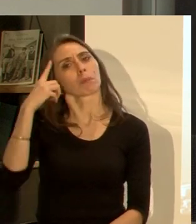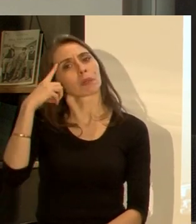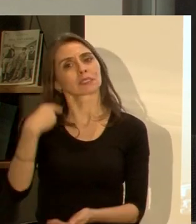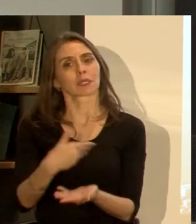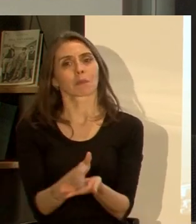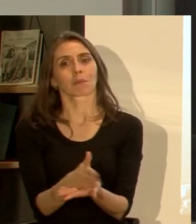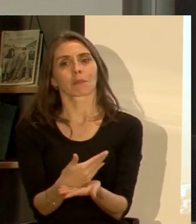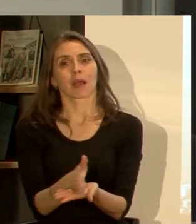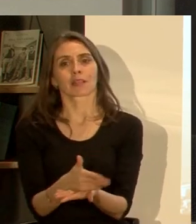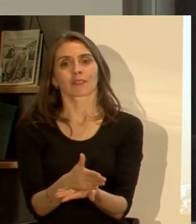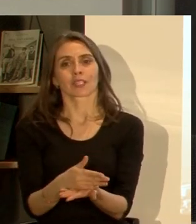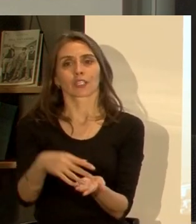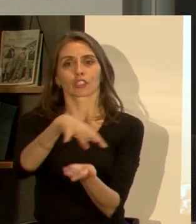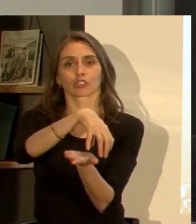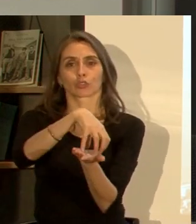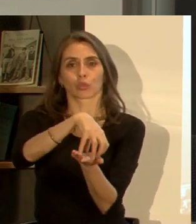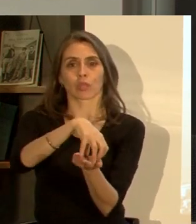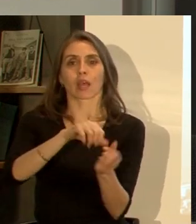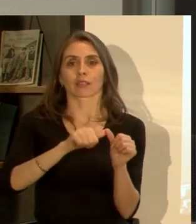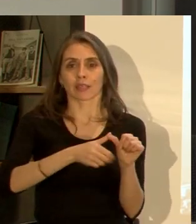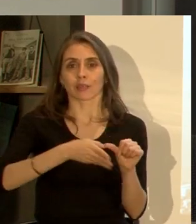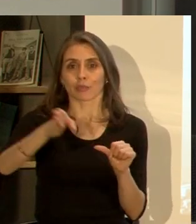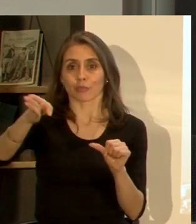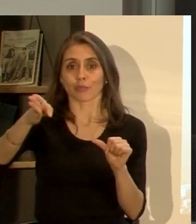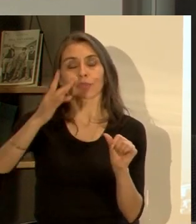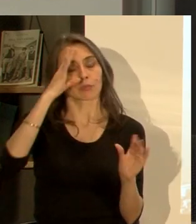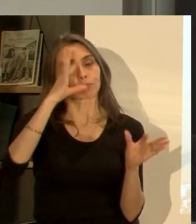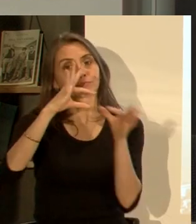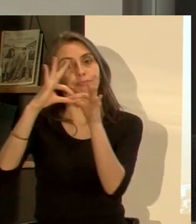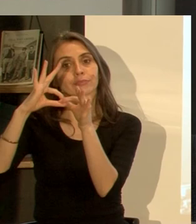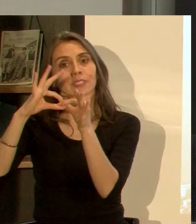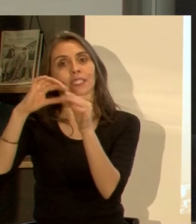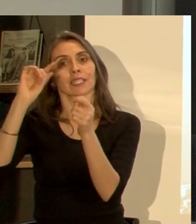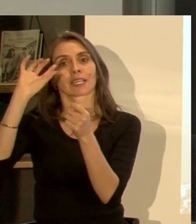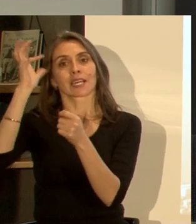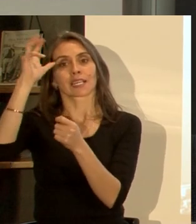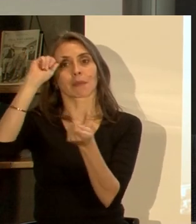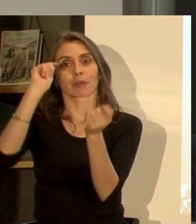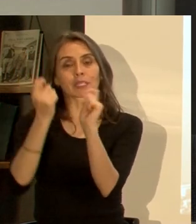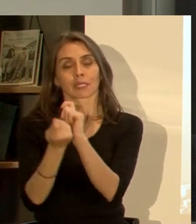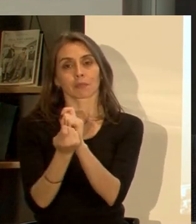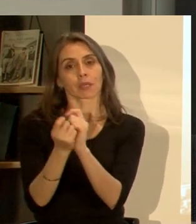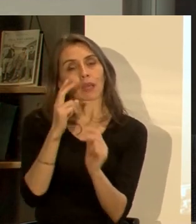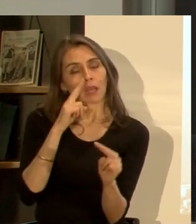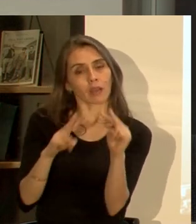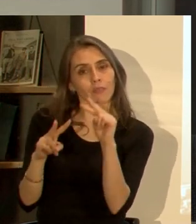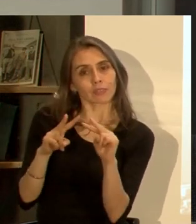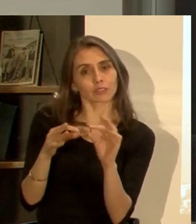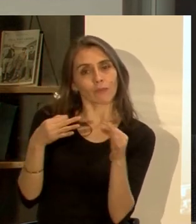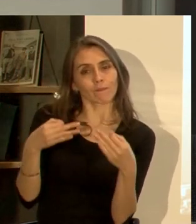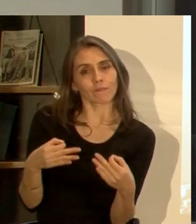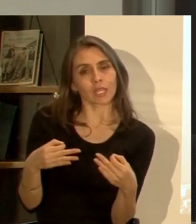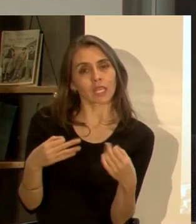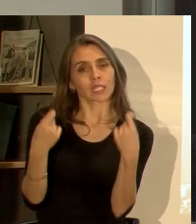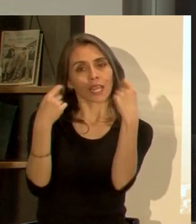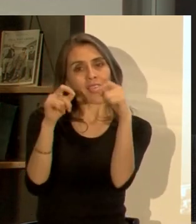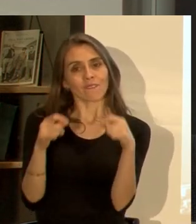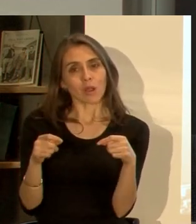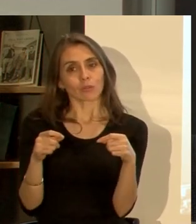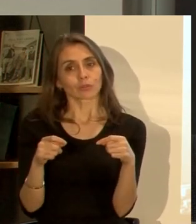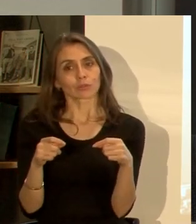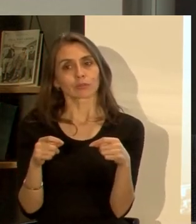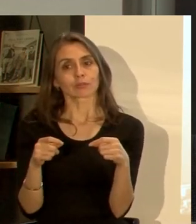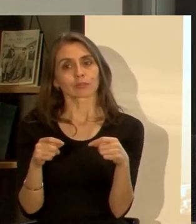planificación urbana sustentable en relación al cambio climático ha recogido un correcto análisis y evaluación y delimitación